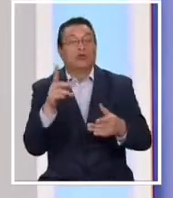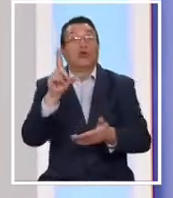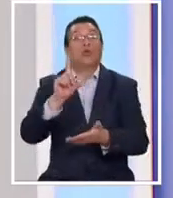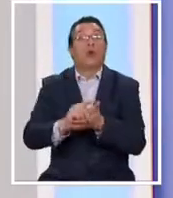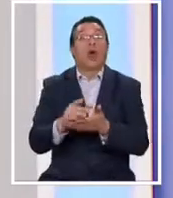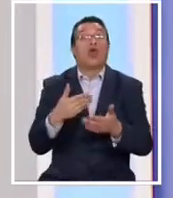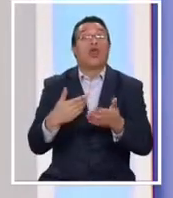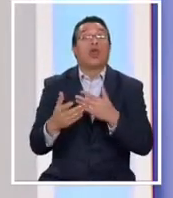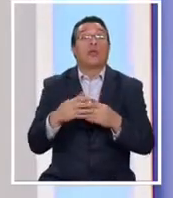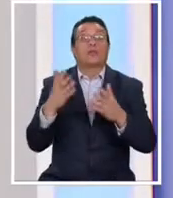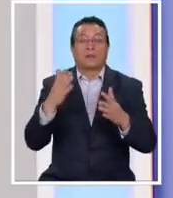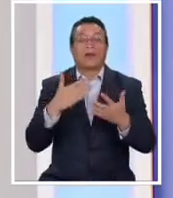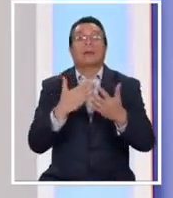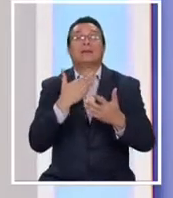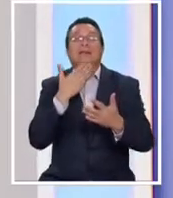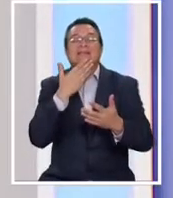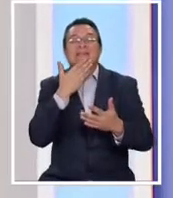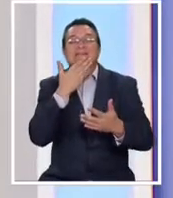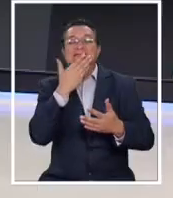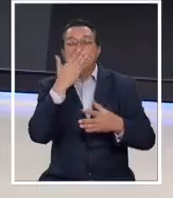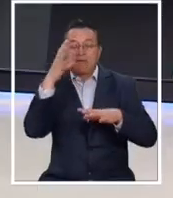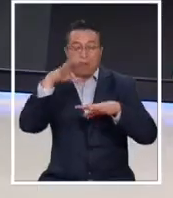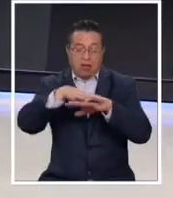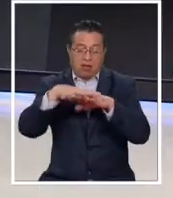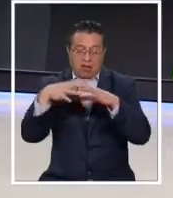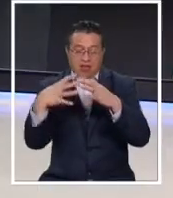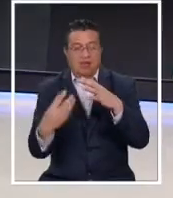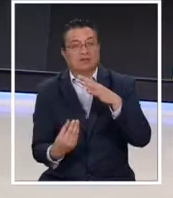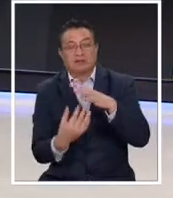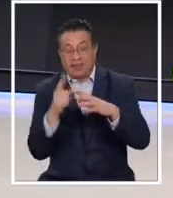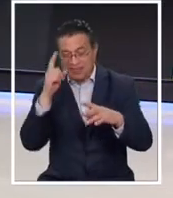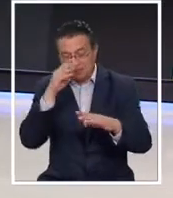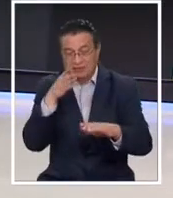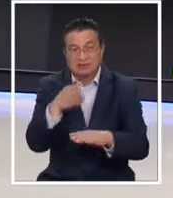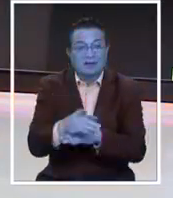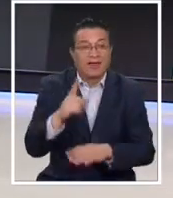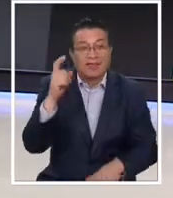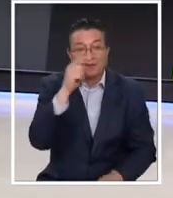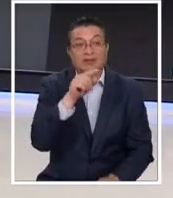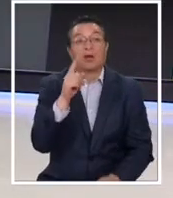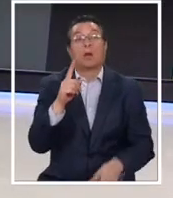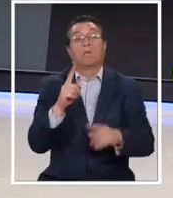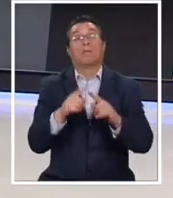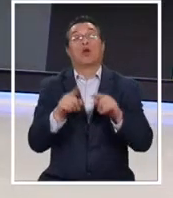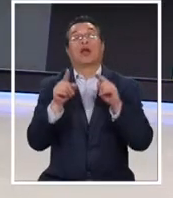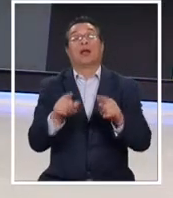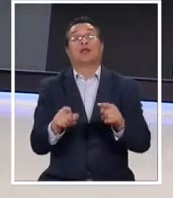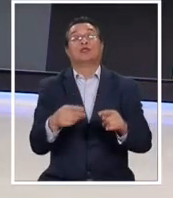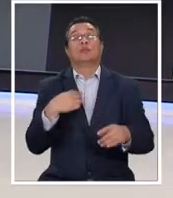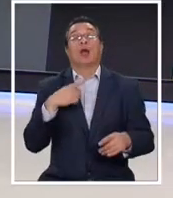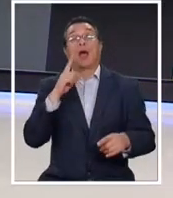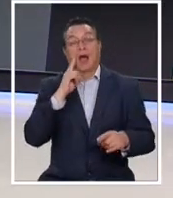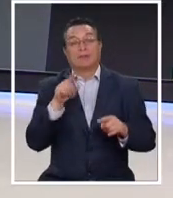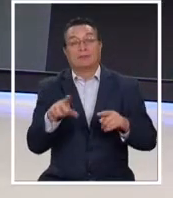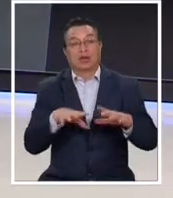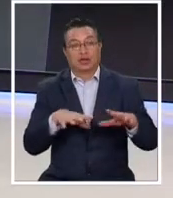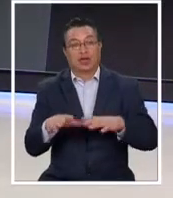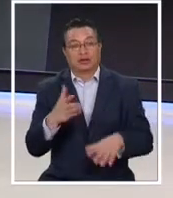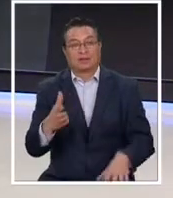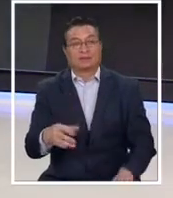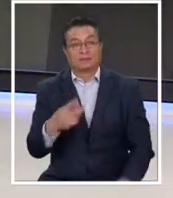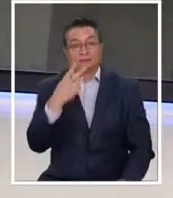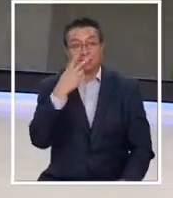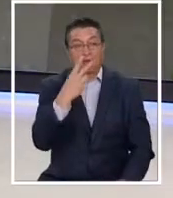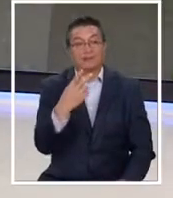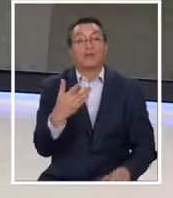en una zona que generalmente está cubierta de hielo, de nieve, de difícil accesibilidad y por lo tanto surgen cosas como esta. Veamos dónde